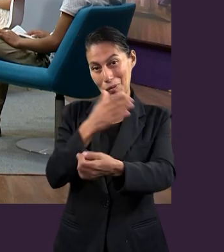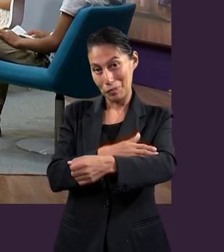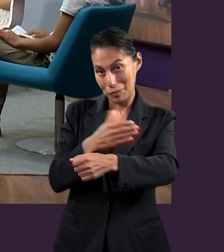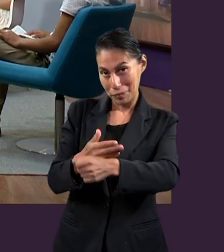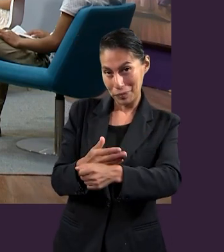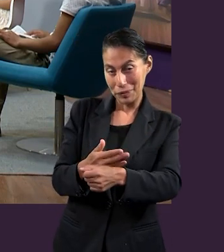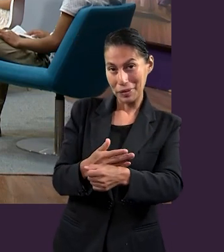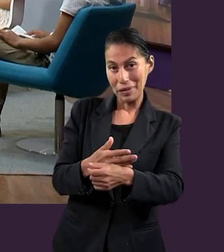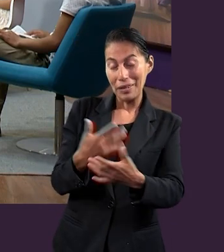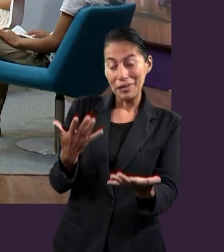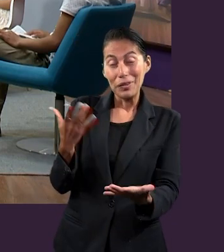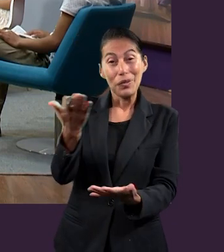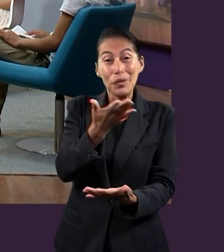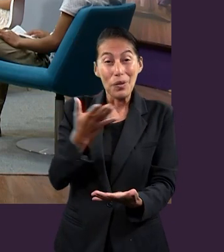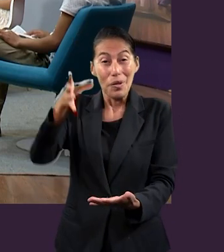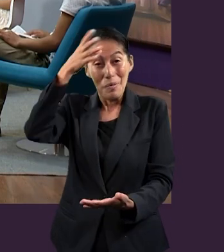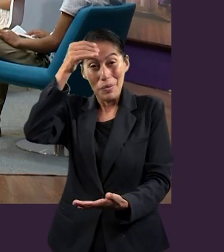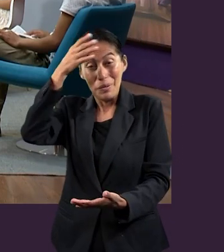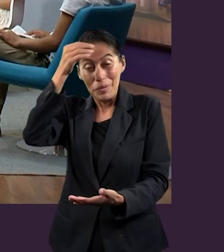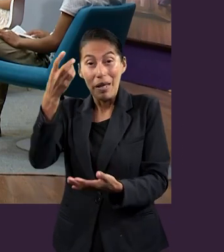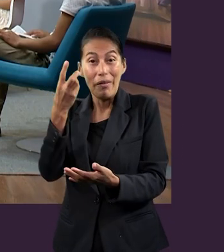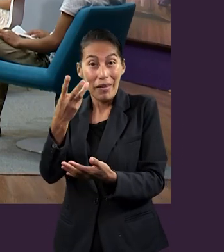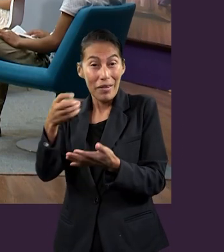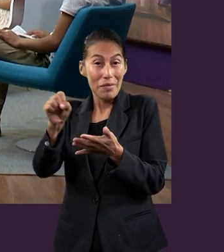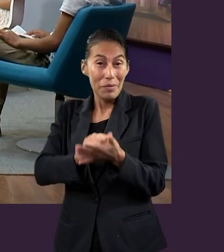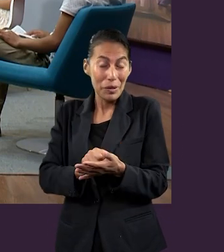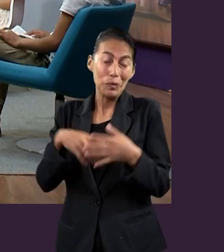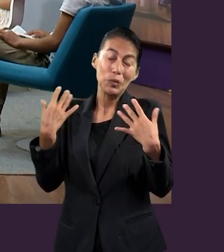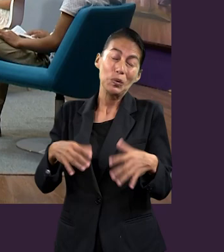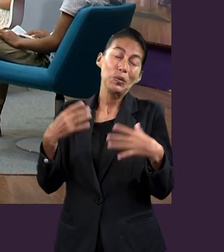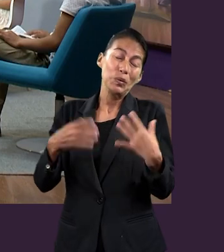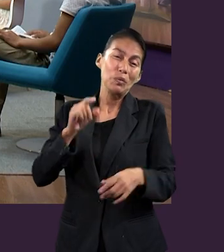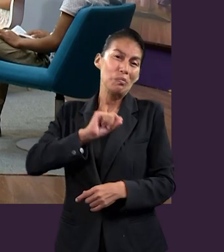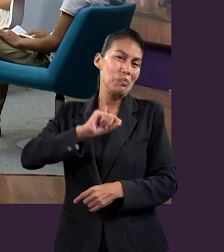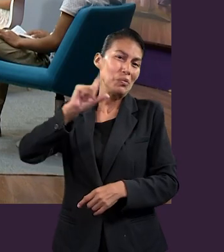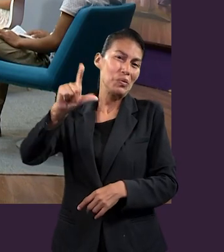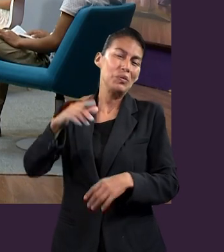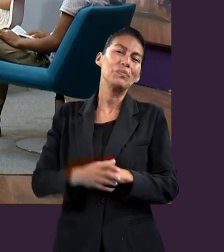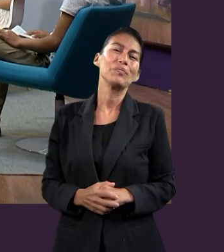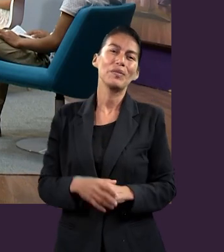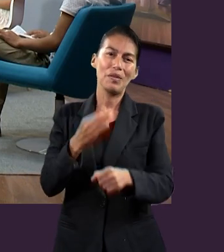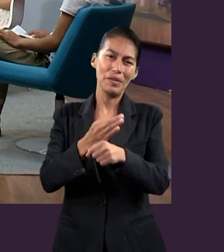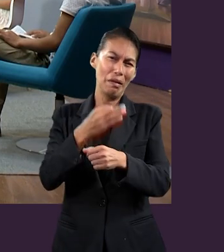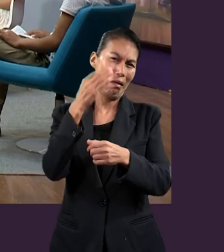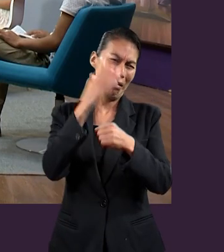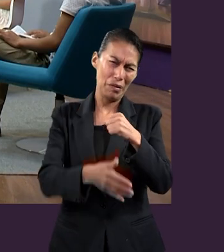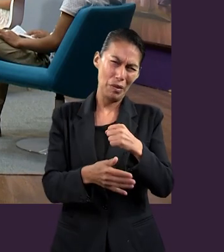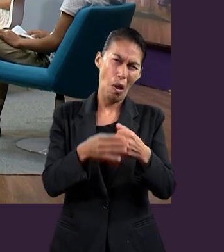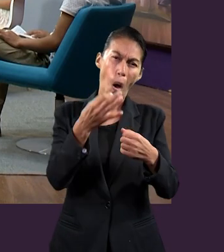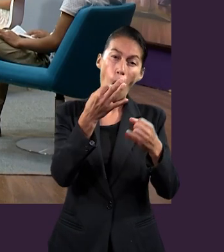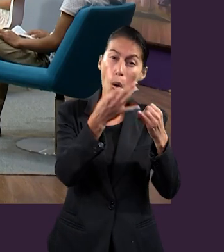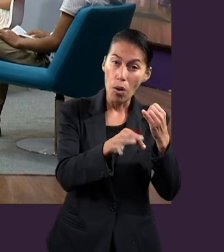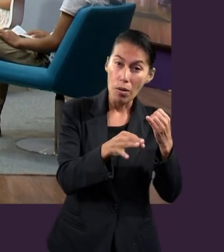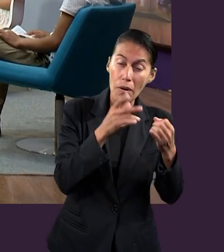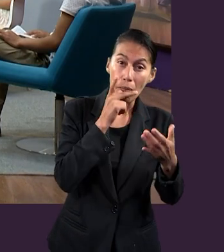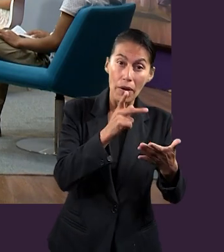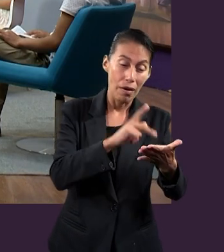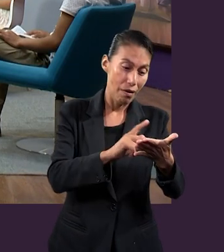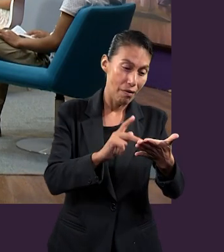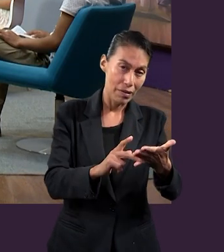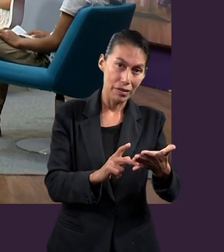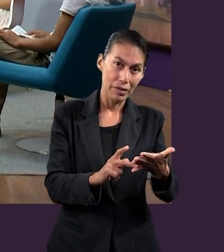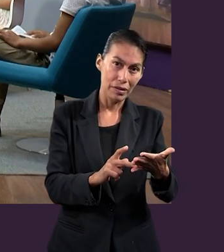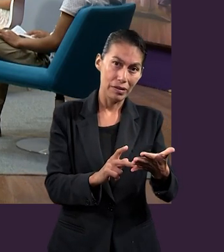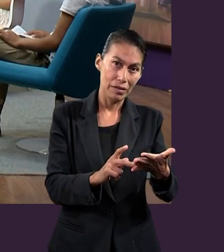La aventura de aprendizaje de este trimestre fue excelente. Y quiero terminar leyendo las últimas palabras, justamente el libro de Efesios,